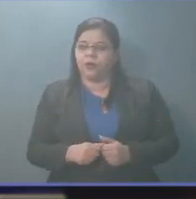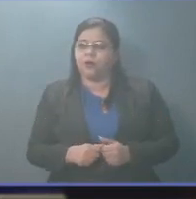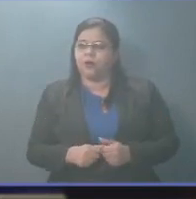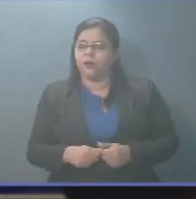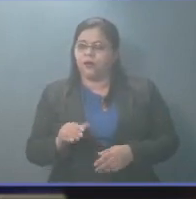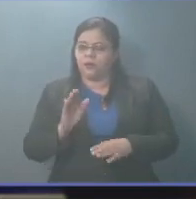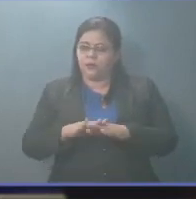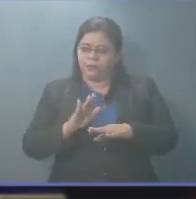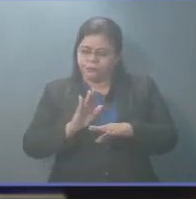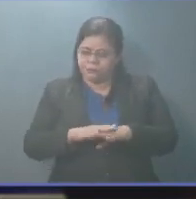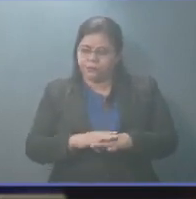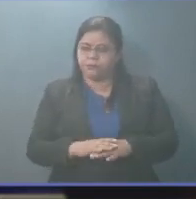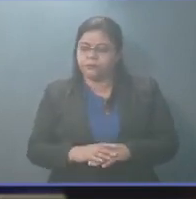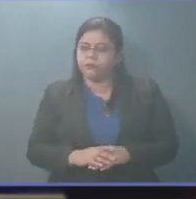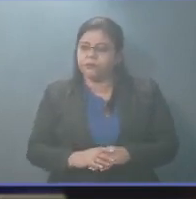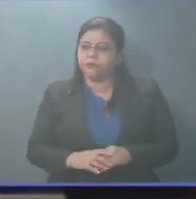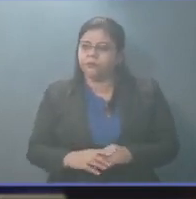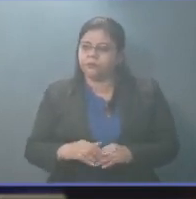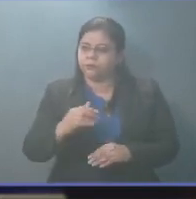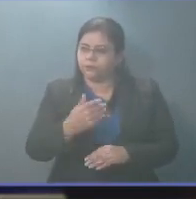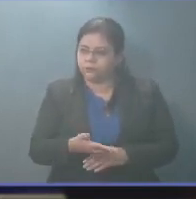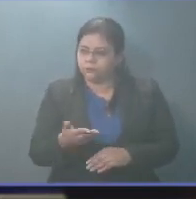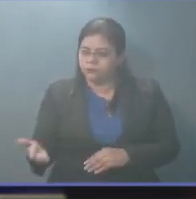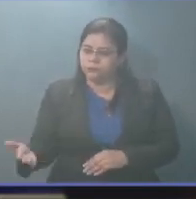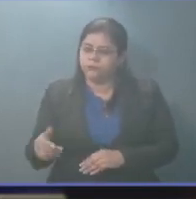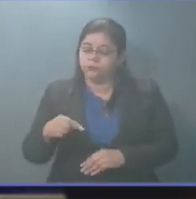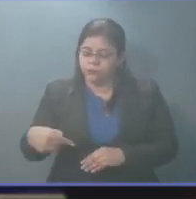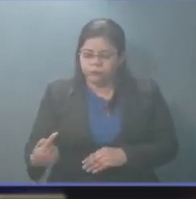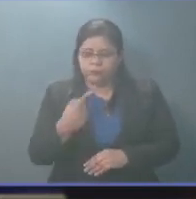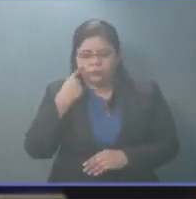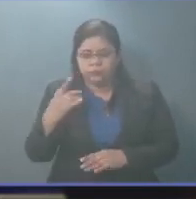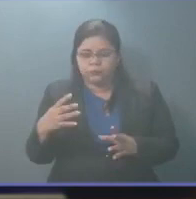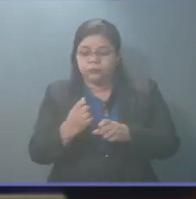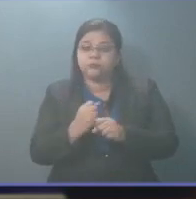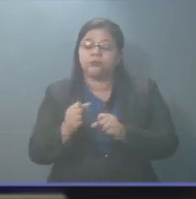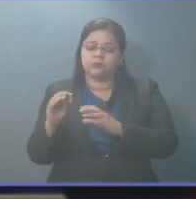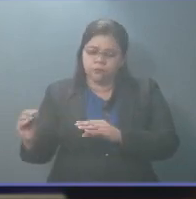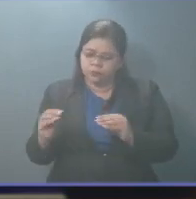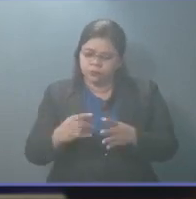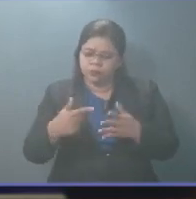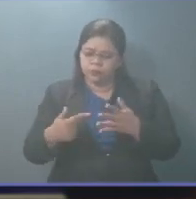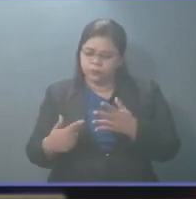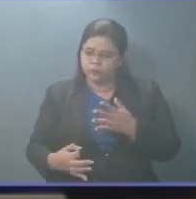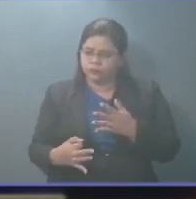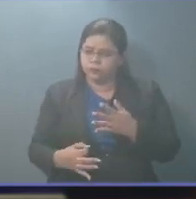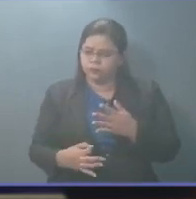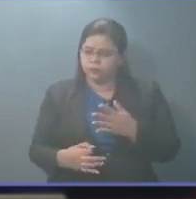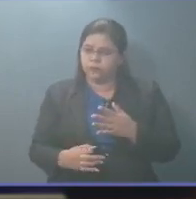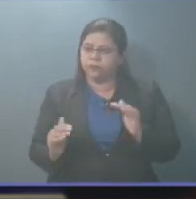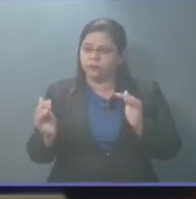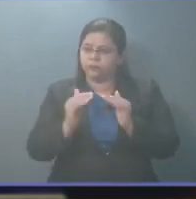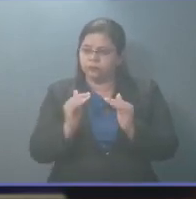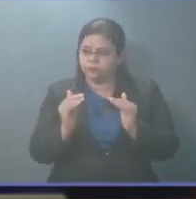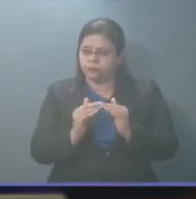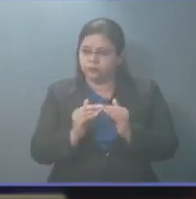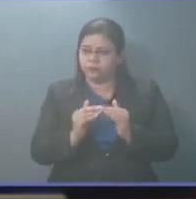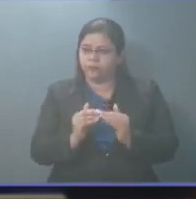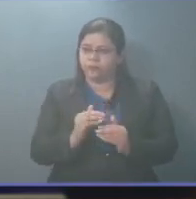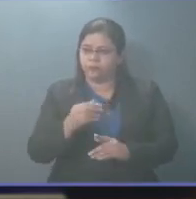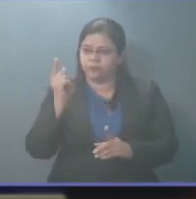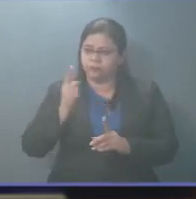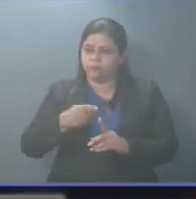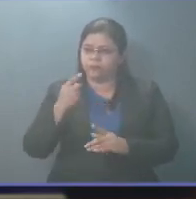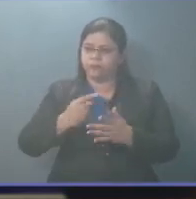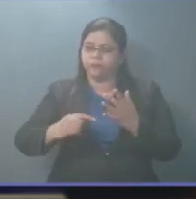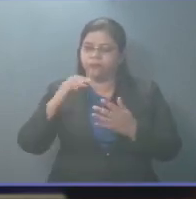adviertan donde se tenga que advertir y apliquen la ley tal como les mandata la